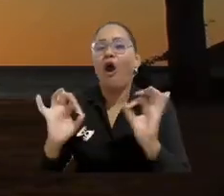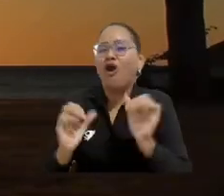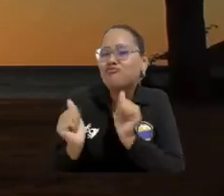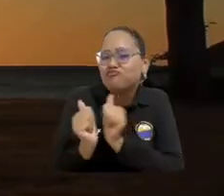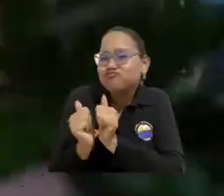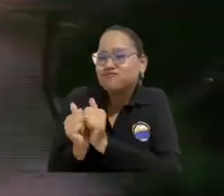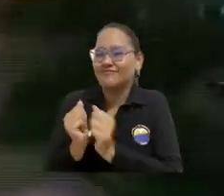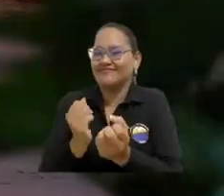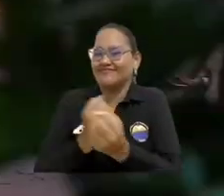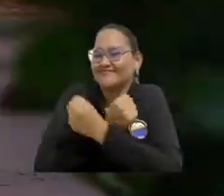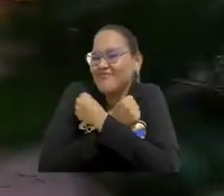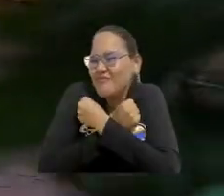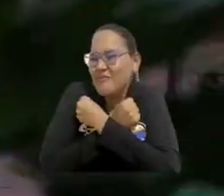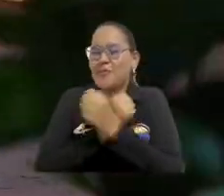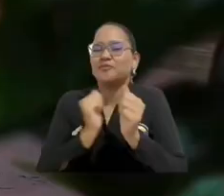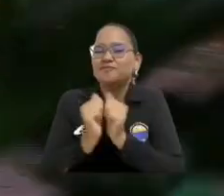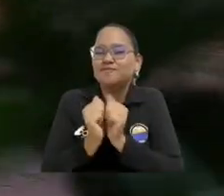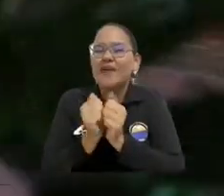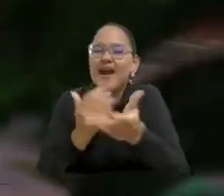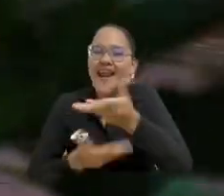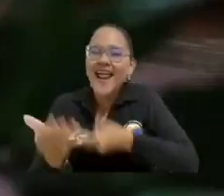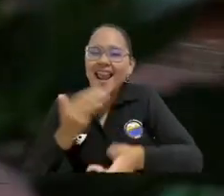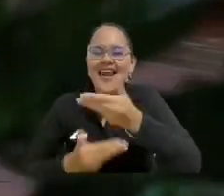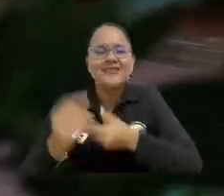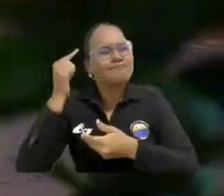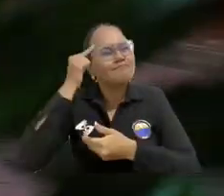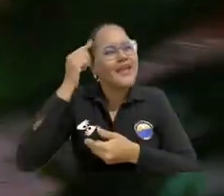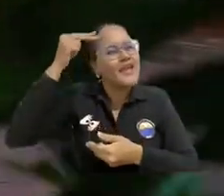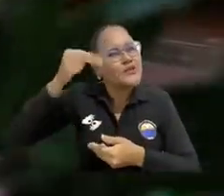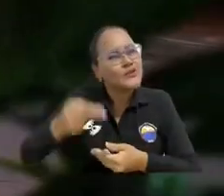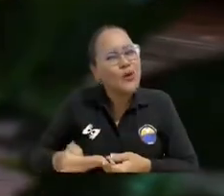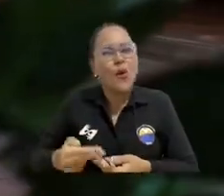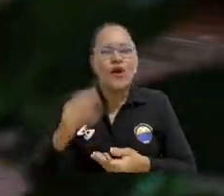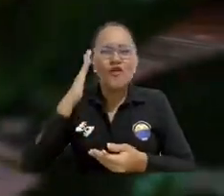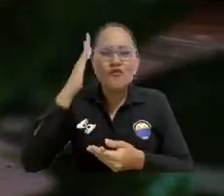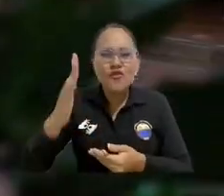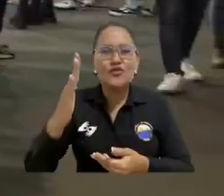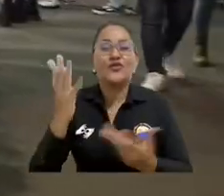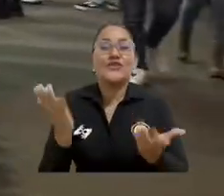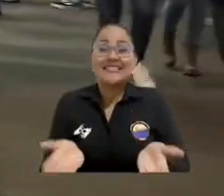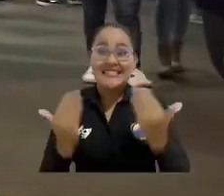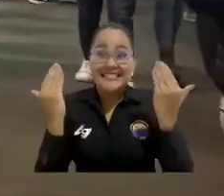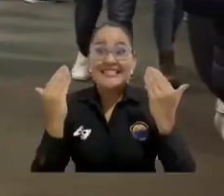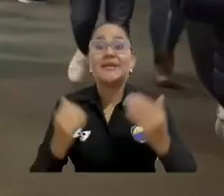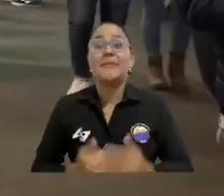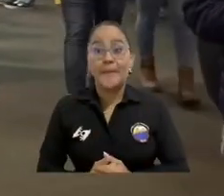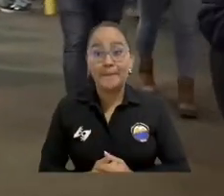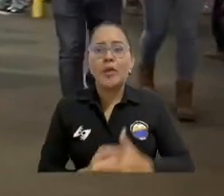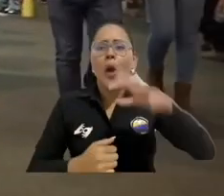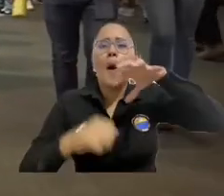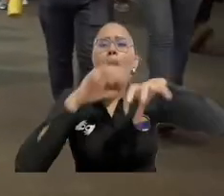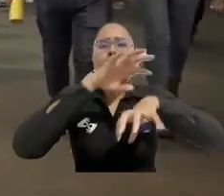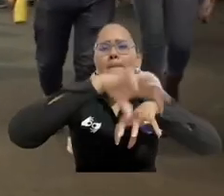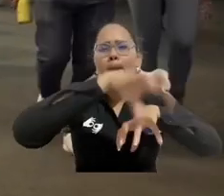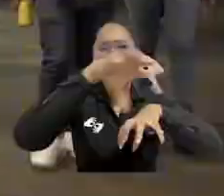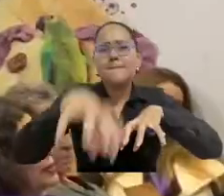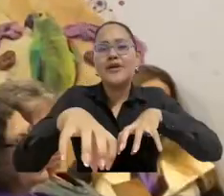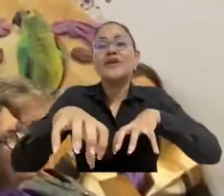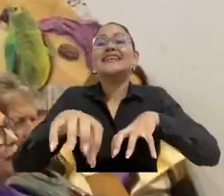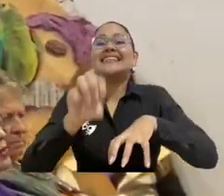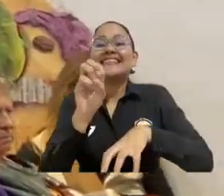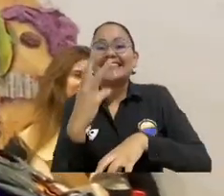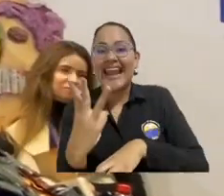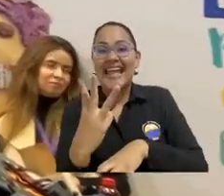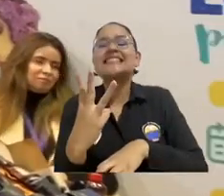conocer nuestra historia, proyectarnos en el futuro, hace parte del compromiso de lo que debe hacer la universidad. En el pabellón 3, stand 1 de